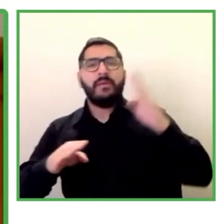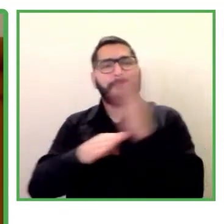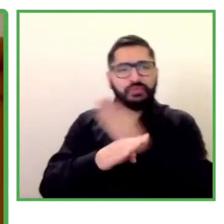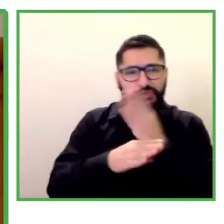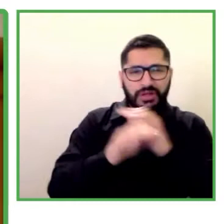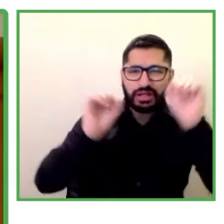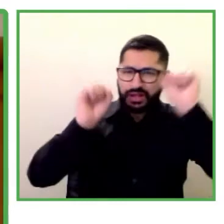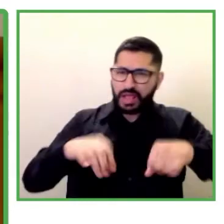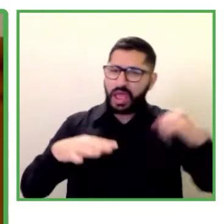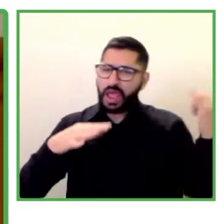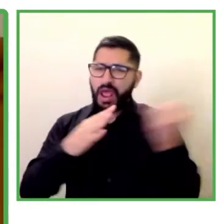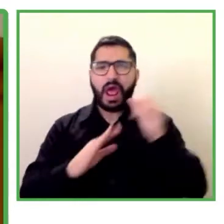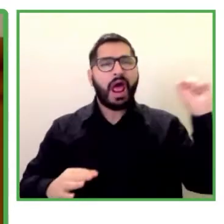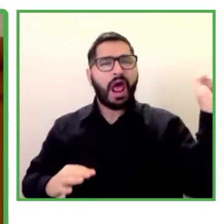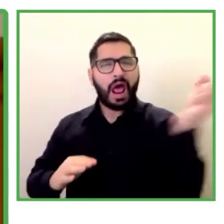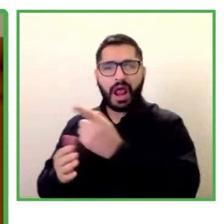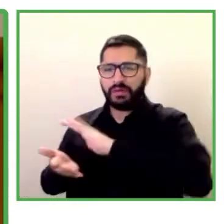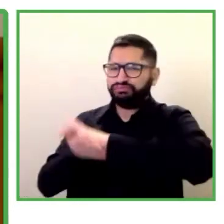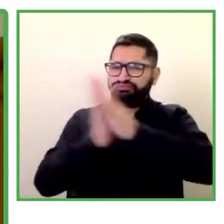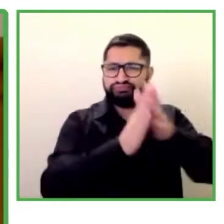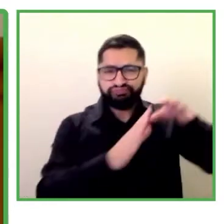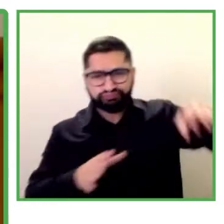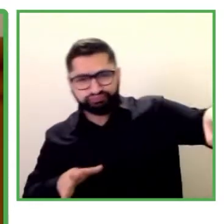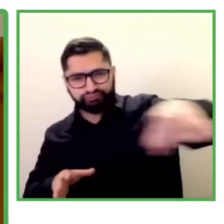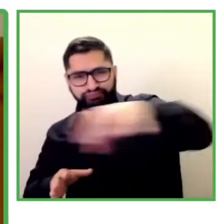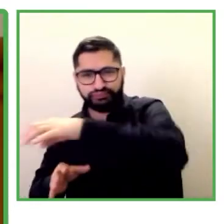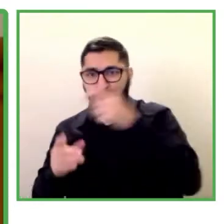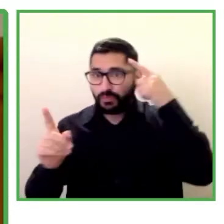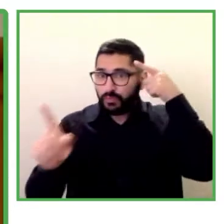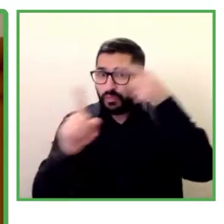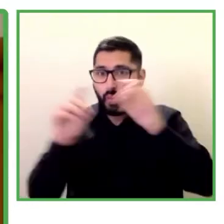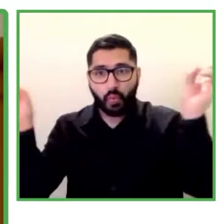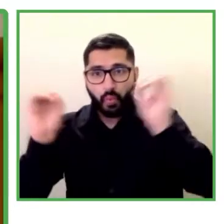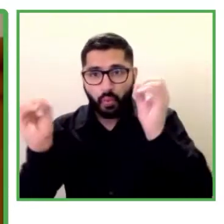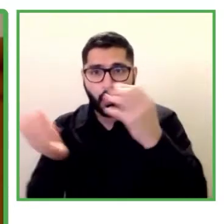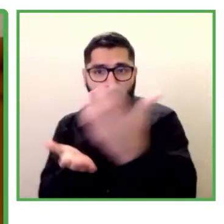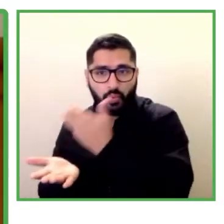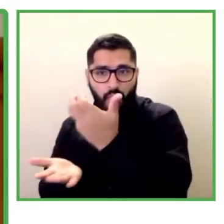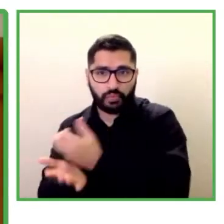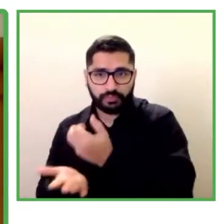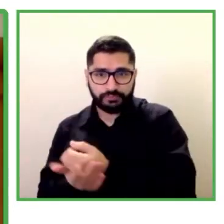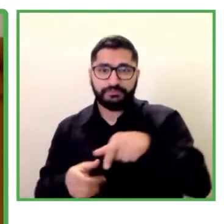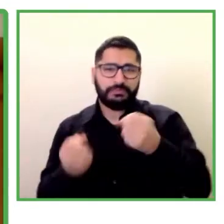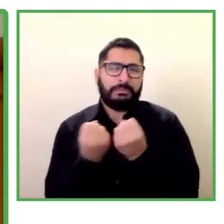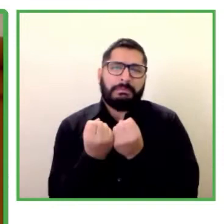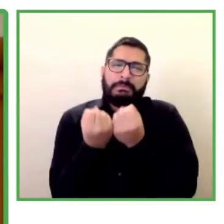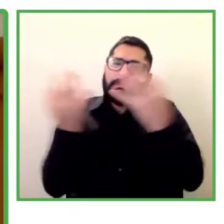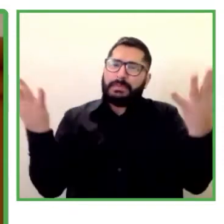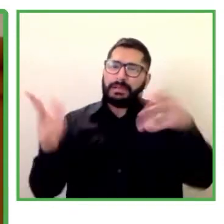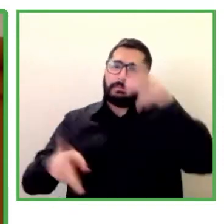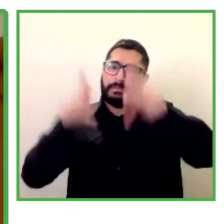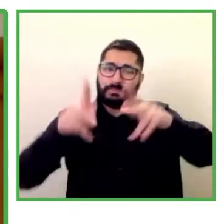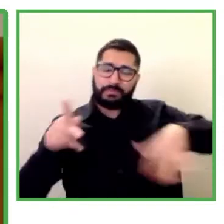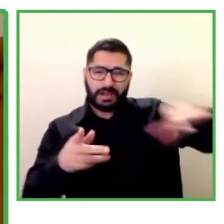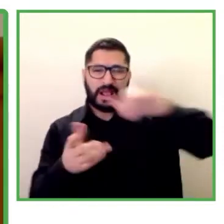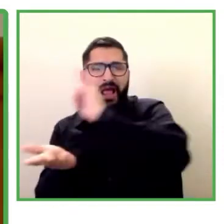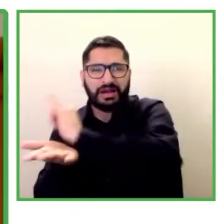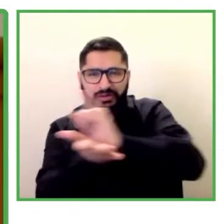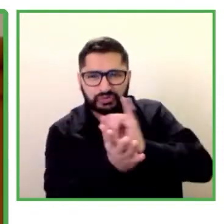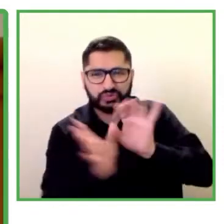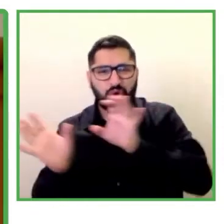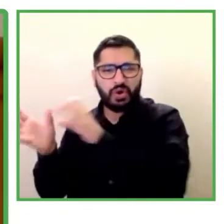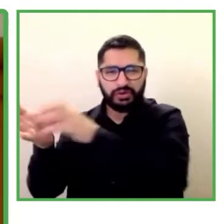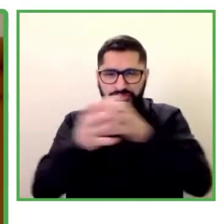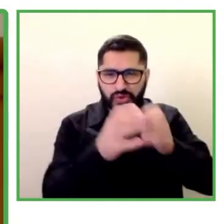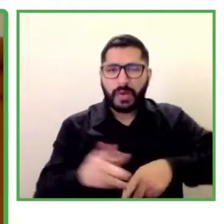toda la sociedad civil, que son numerosas las organizaciones, las entidades que promueven el empleo de personas con discapacidad, y